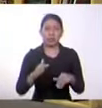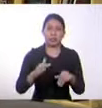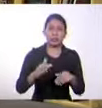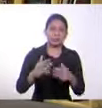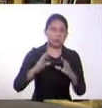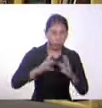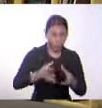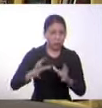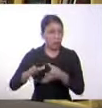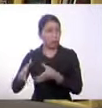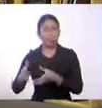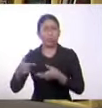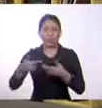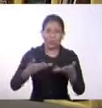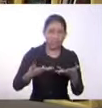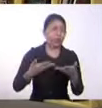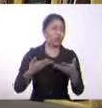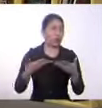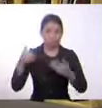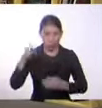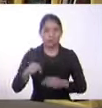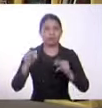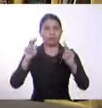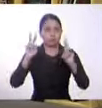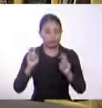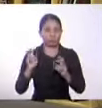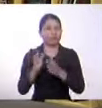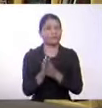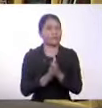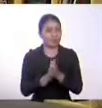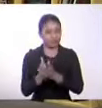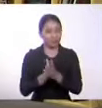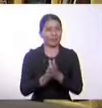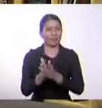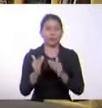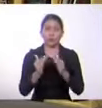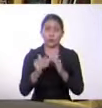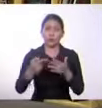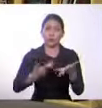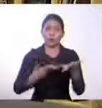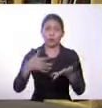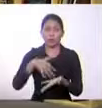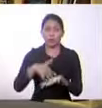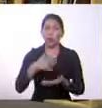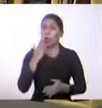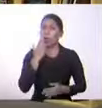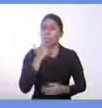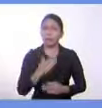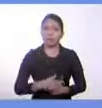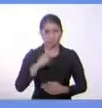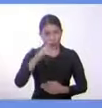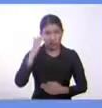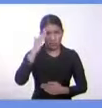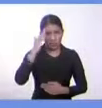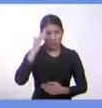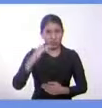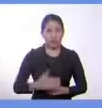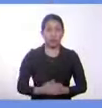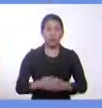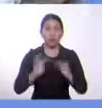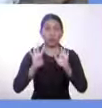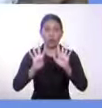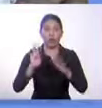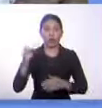a hablar ahora de este tema interesante siempre acerca de los derechos de los pueblos indígenas. ¿Sabías que el 9